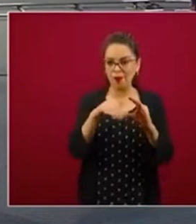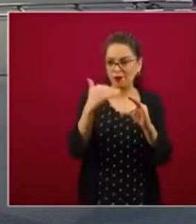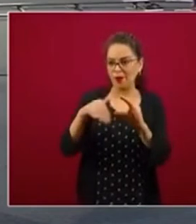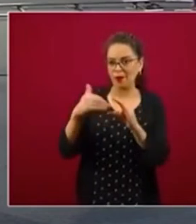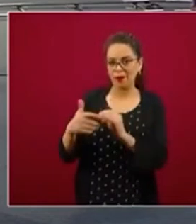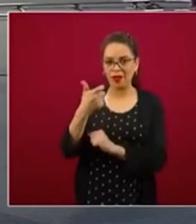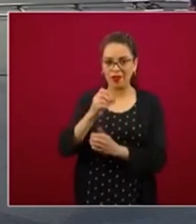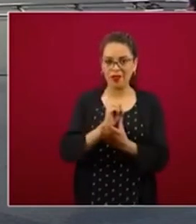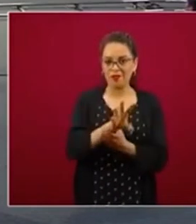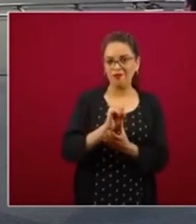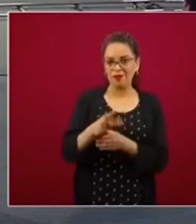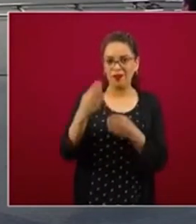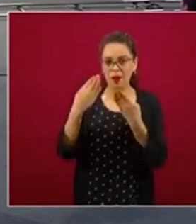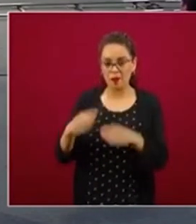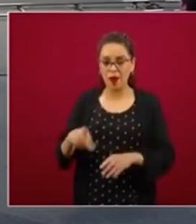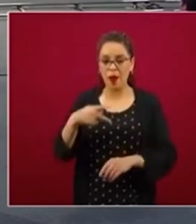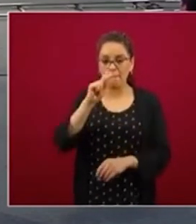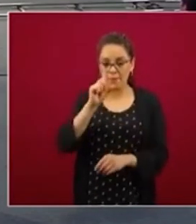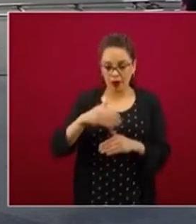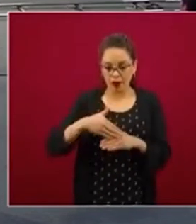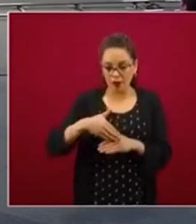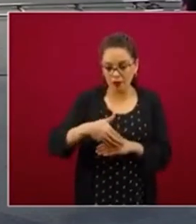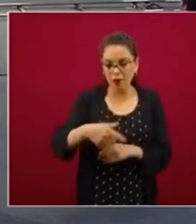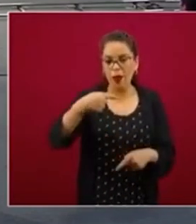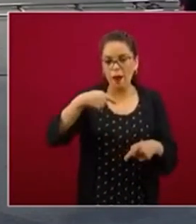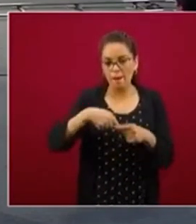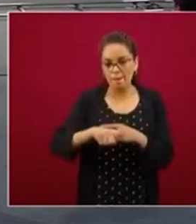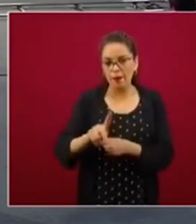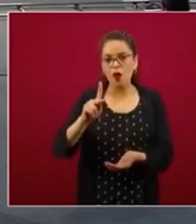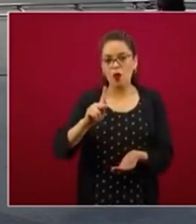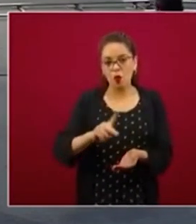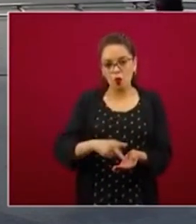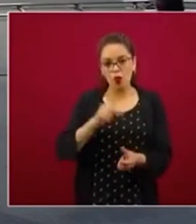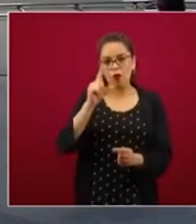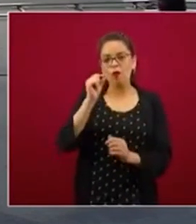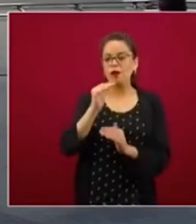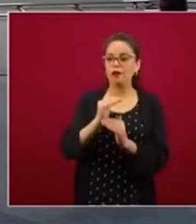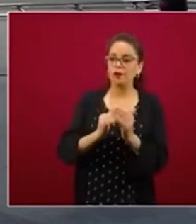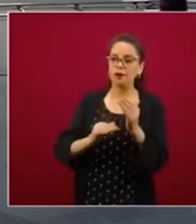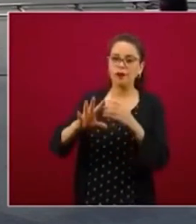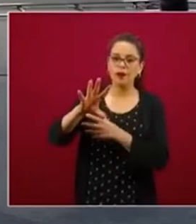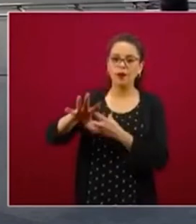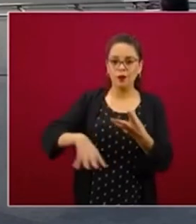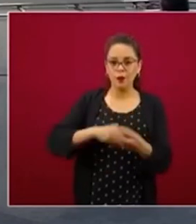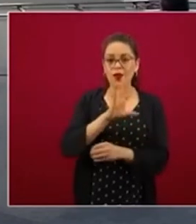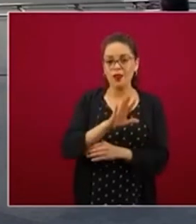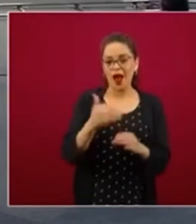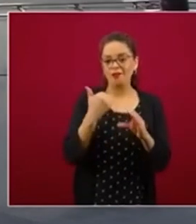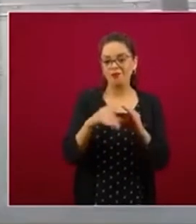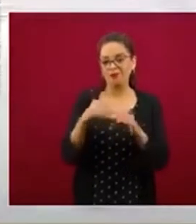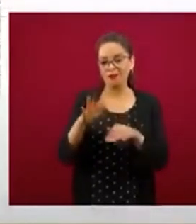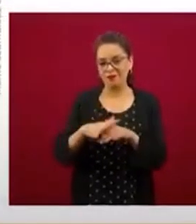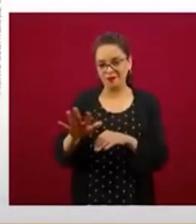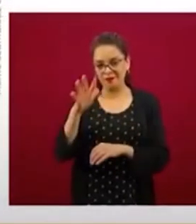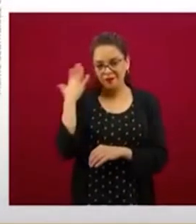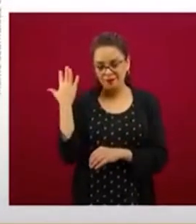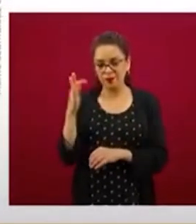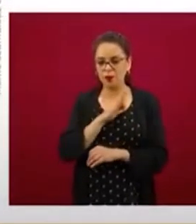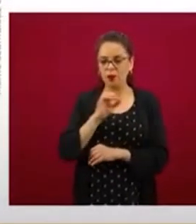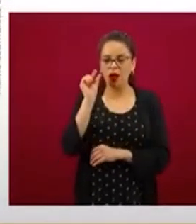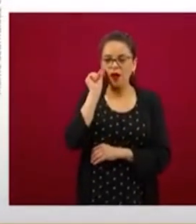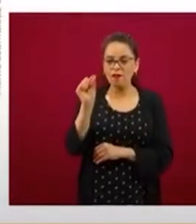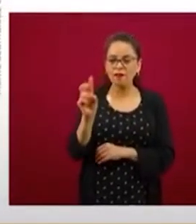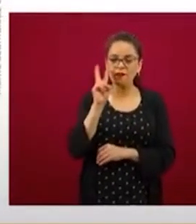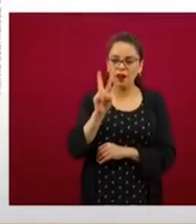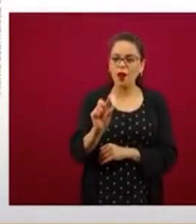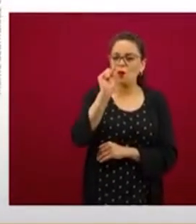nuevamente a que tomara un dinamismo mayor y como ven ya en la gráfica se nota un poquito